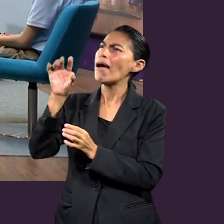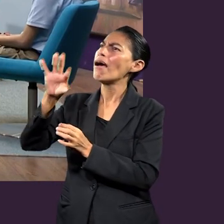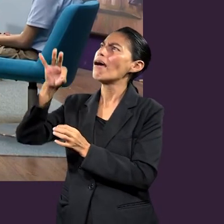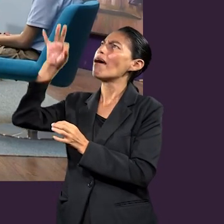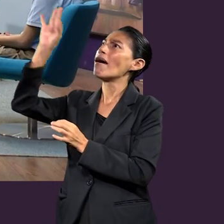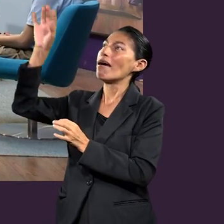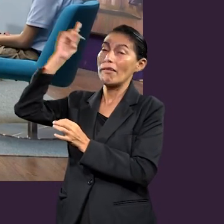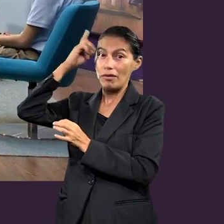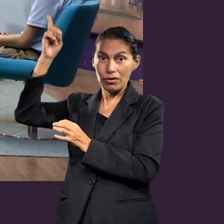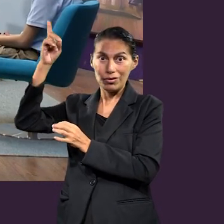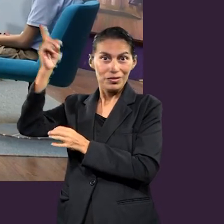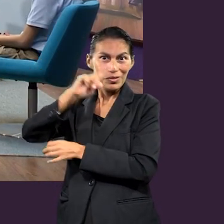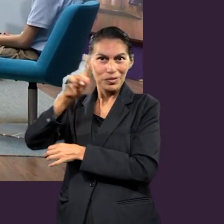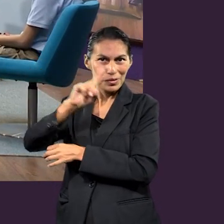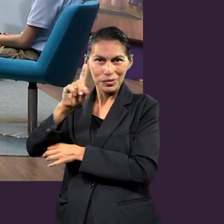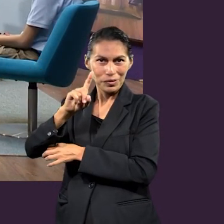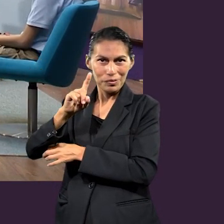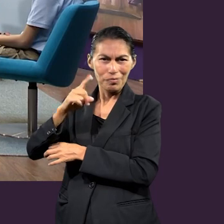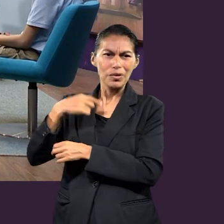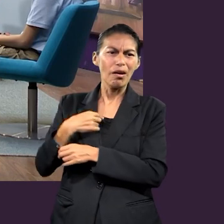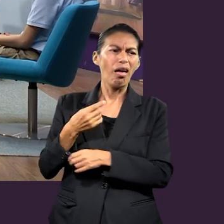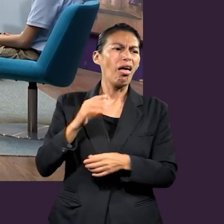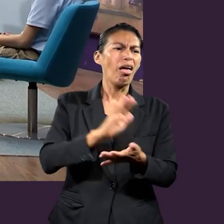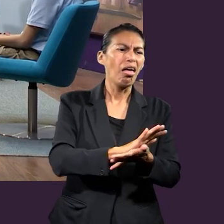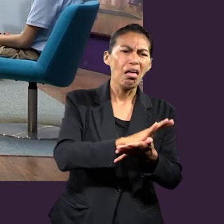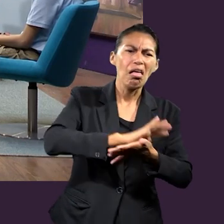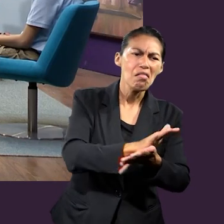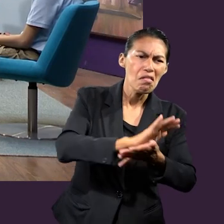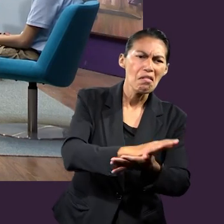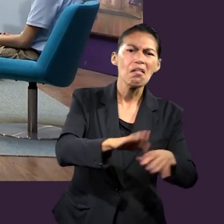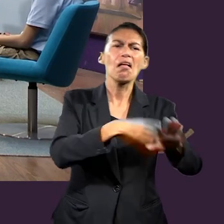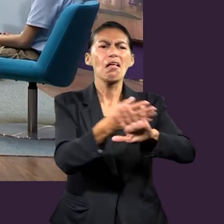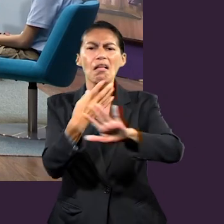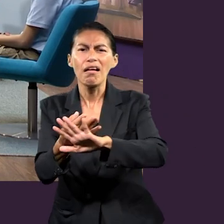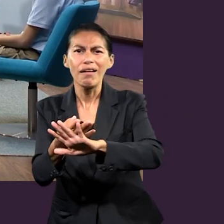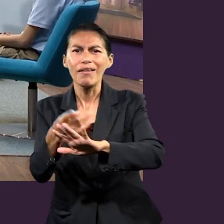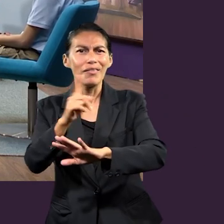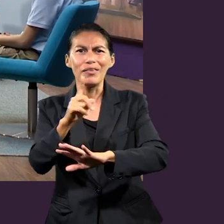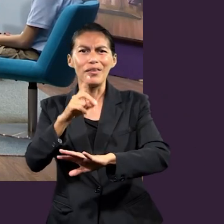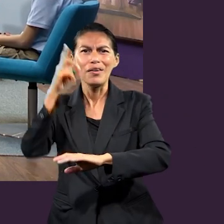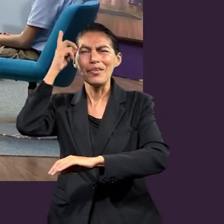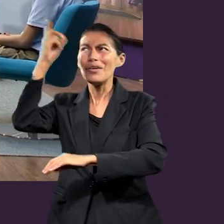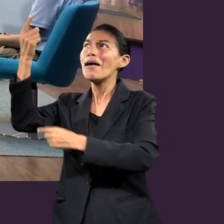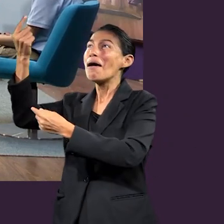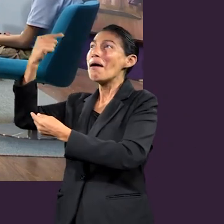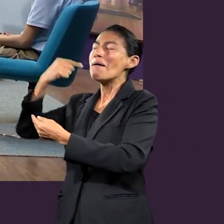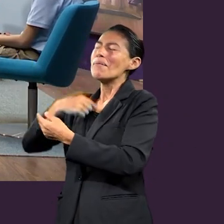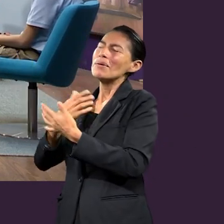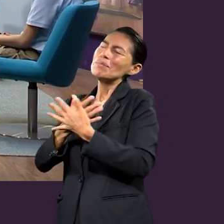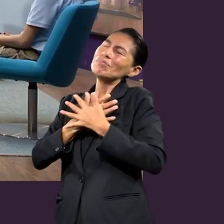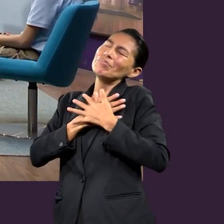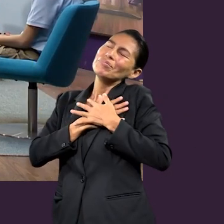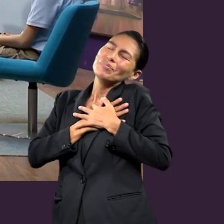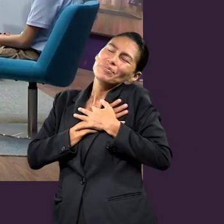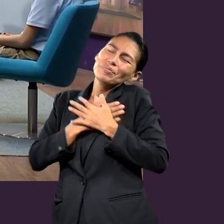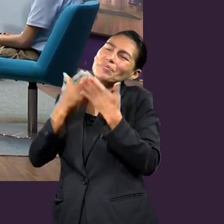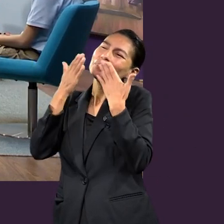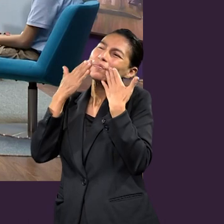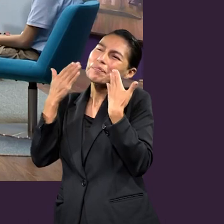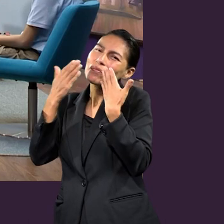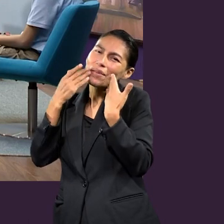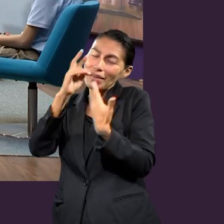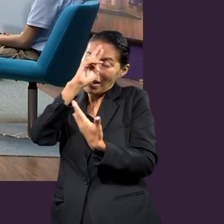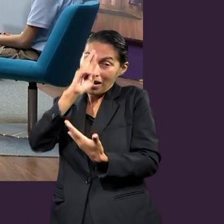debo maltratar a alguien, porque la verdad es que Dios, no me maltrata a mí. Ahora quiero hacerles, una última